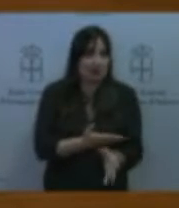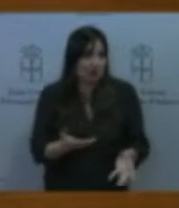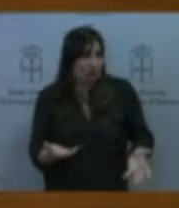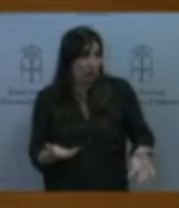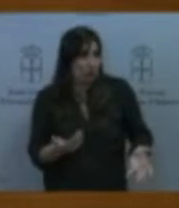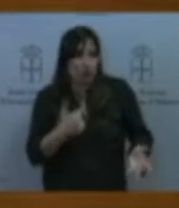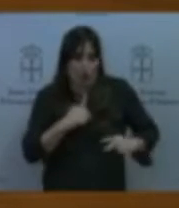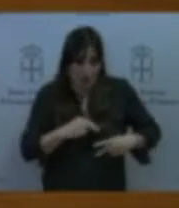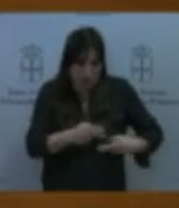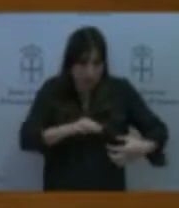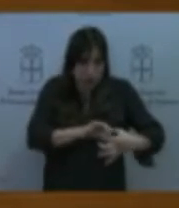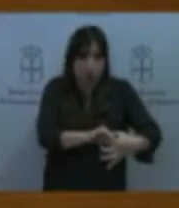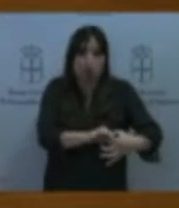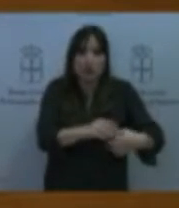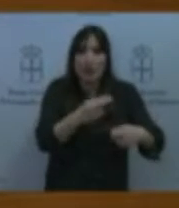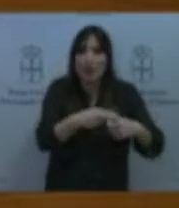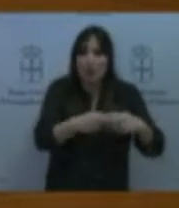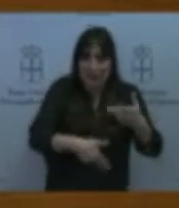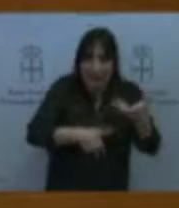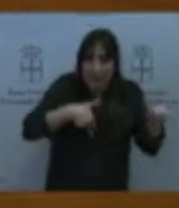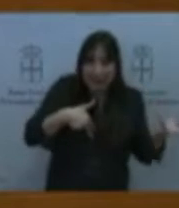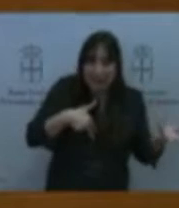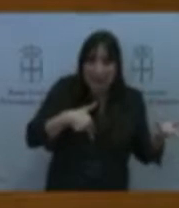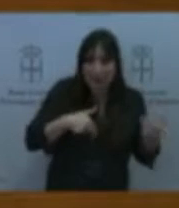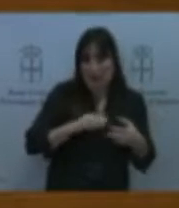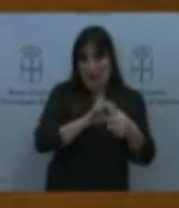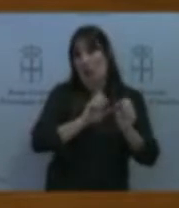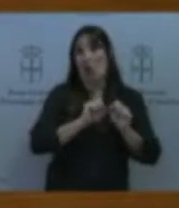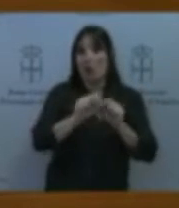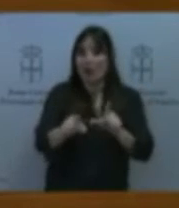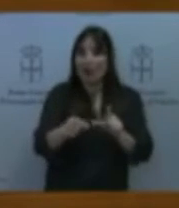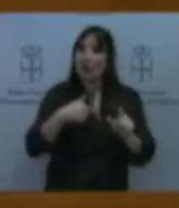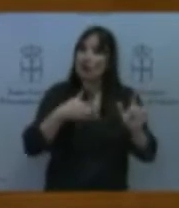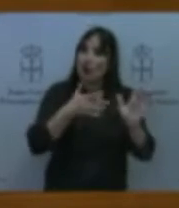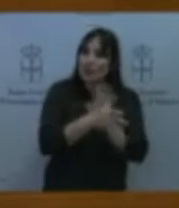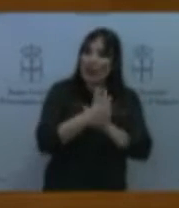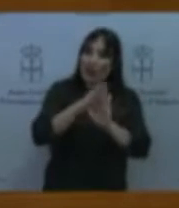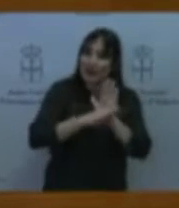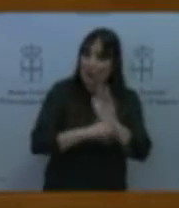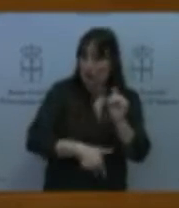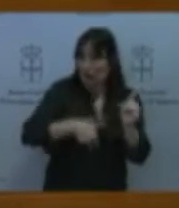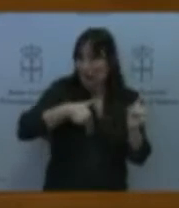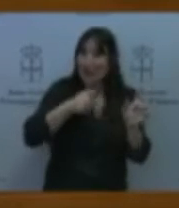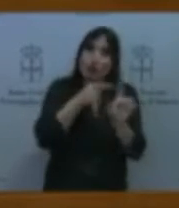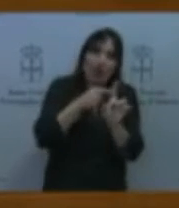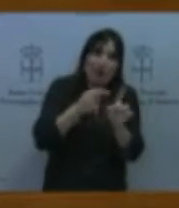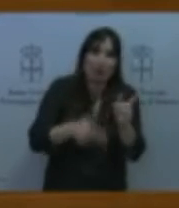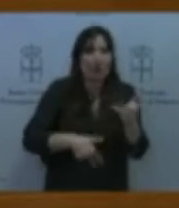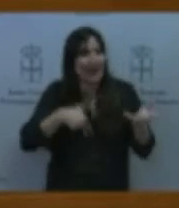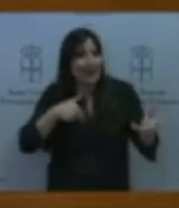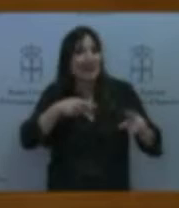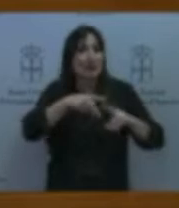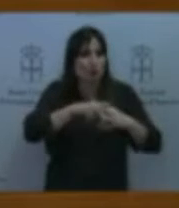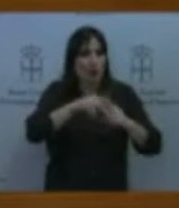general sobre la movilidad me he referido a los criterios generales a los objetivos a los instrumentos a los dispositivos de la